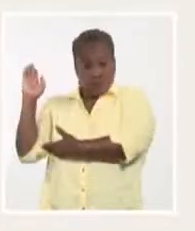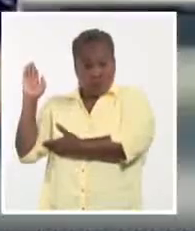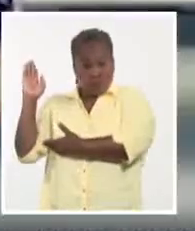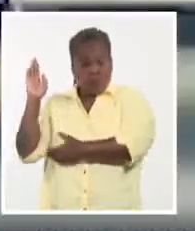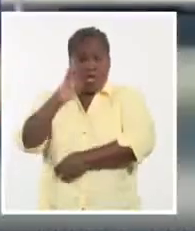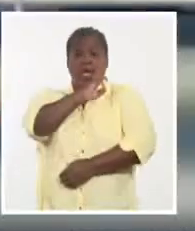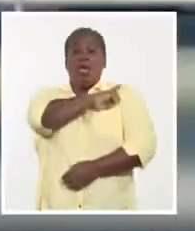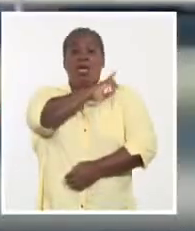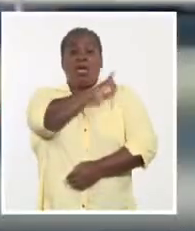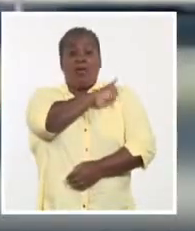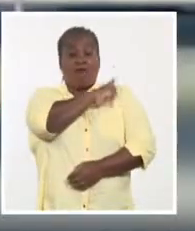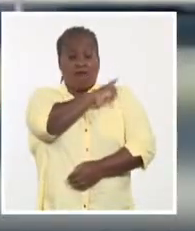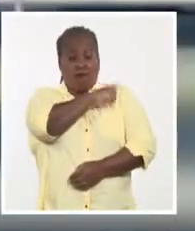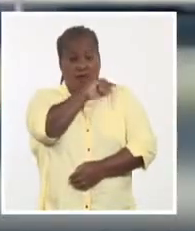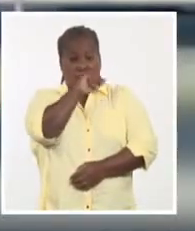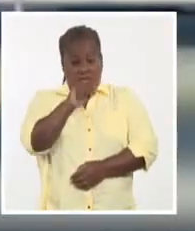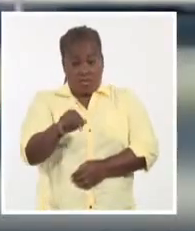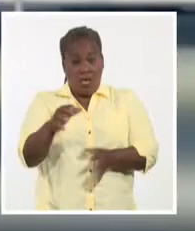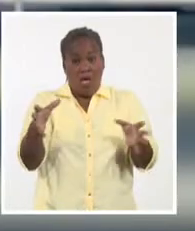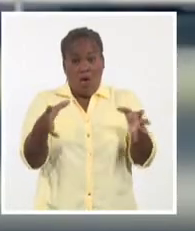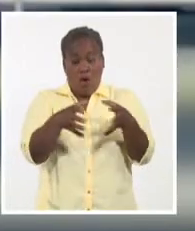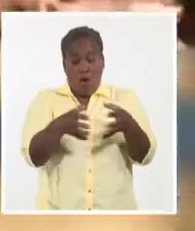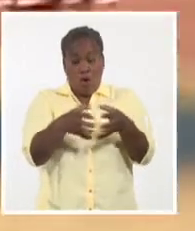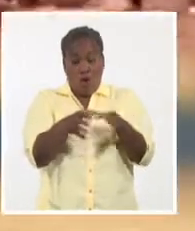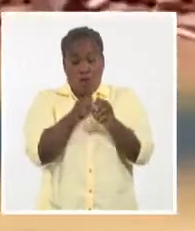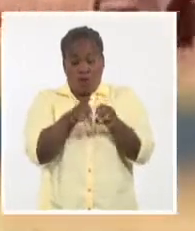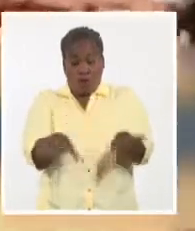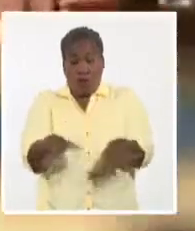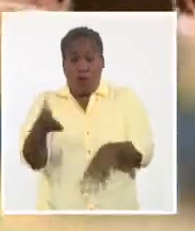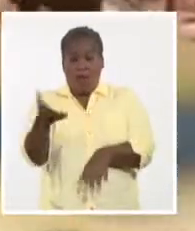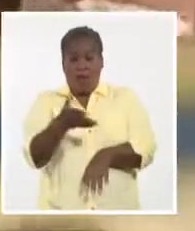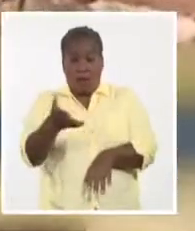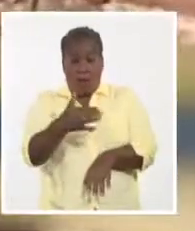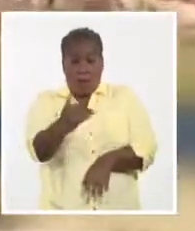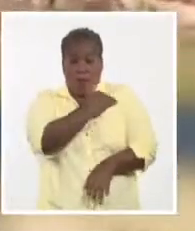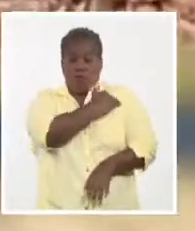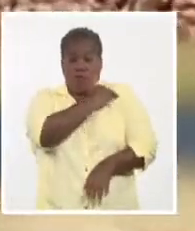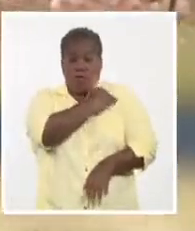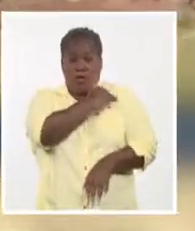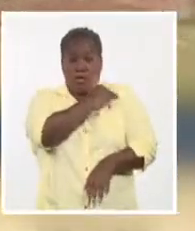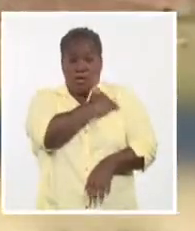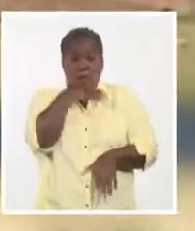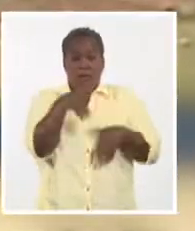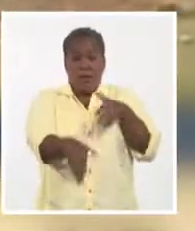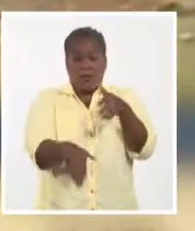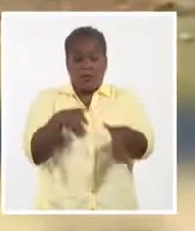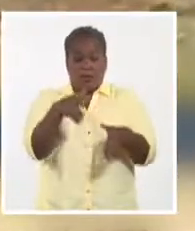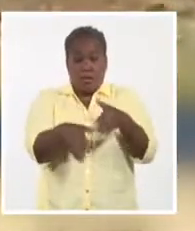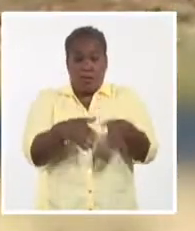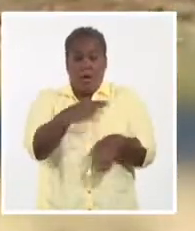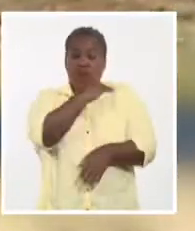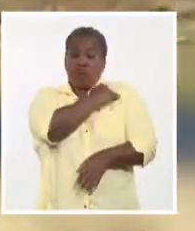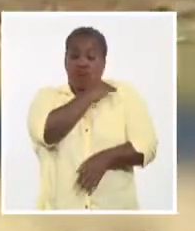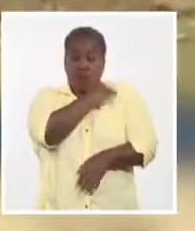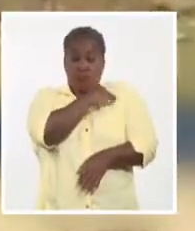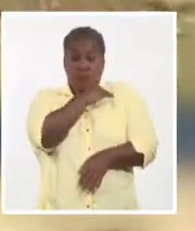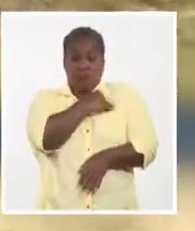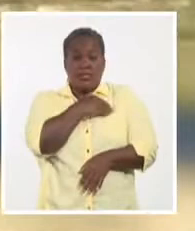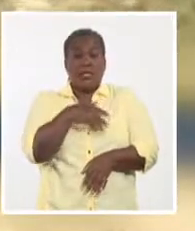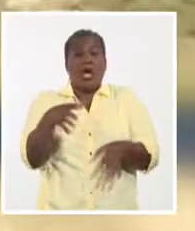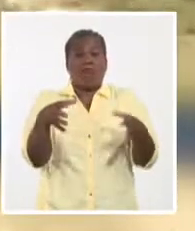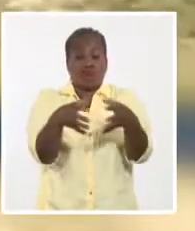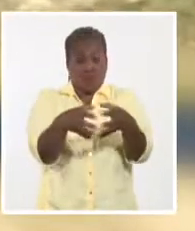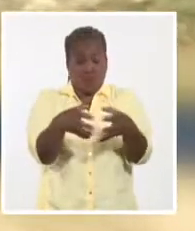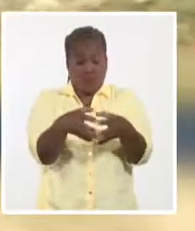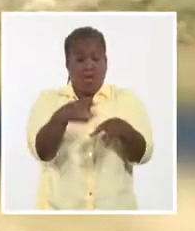jefe por entonces de la Fuerza de Despliegue Rápido del Ejército, con participación de efectivos de ese contingente